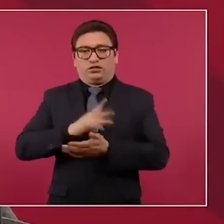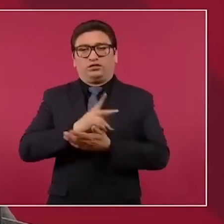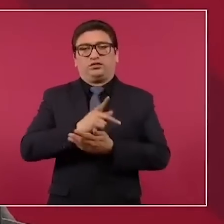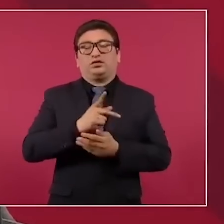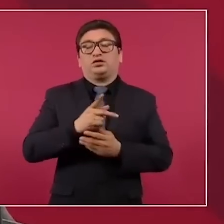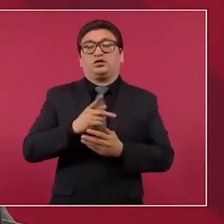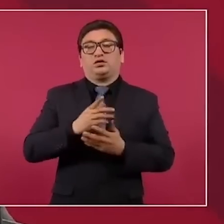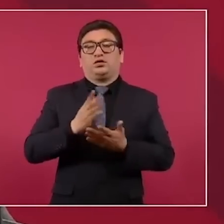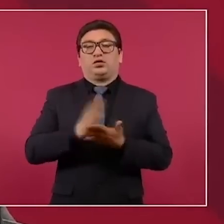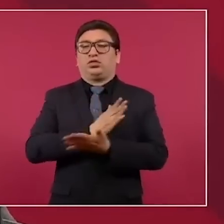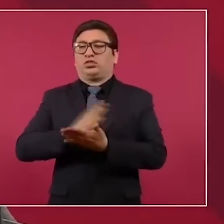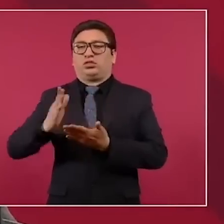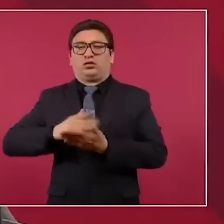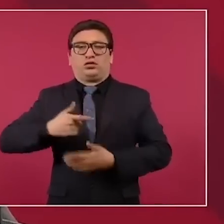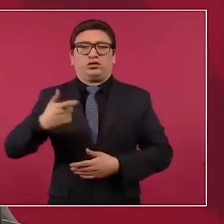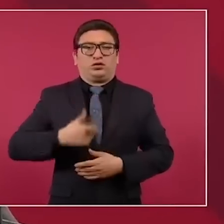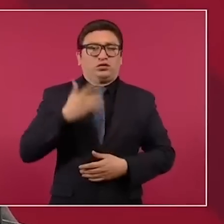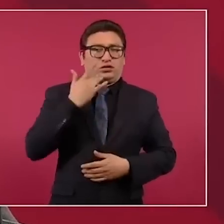clasismo.